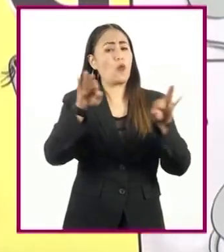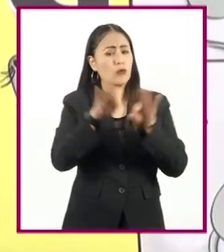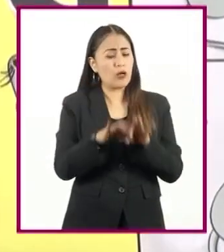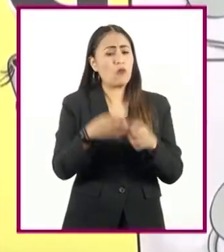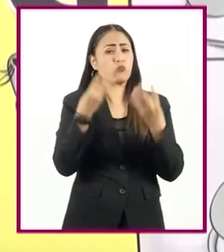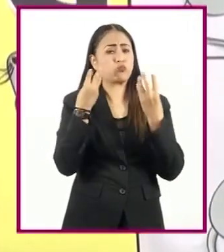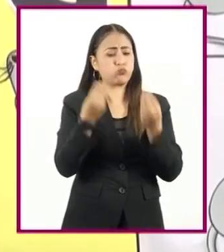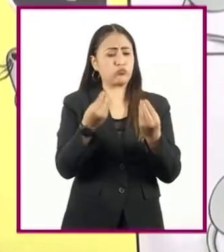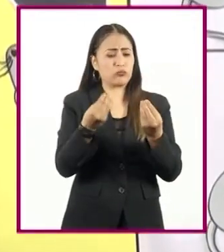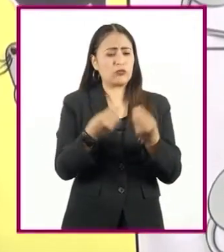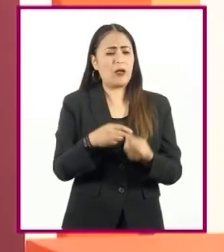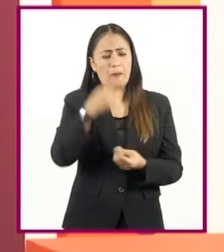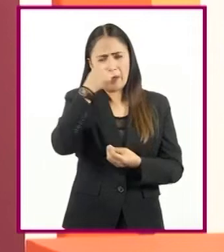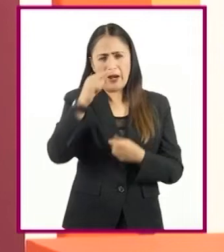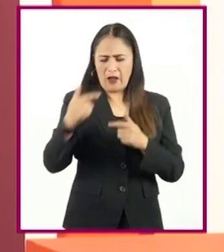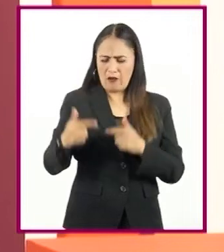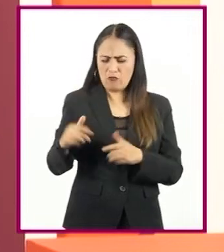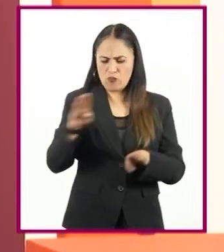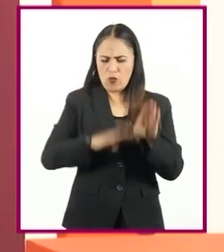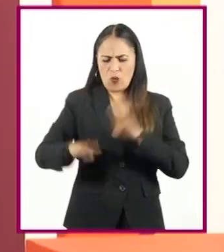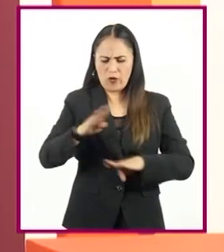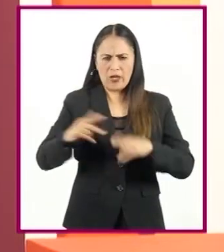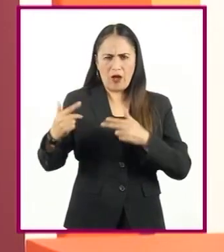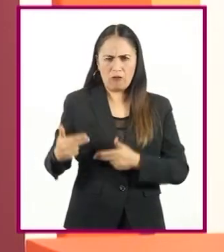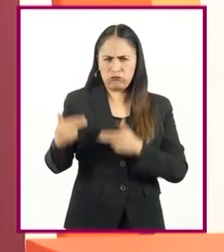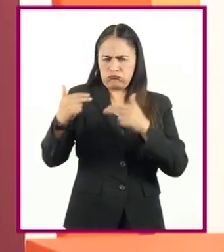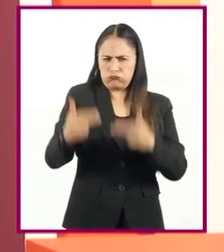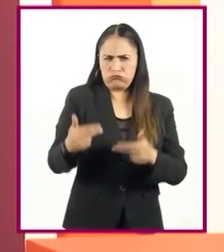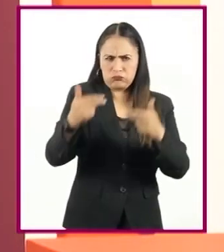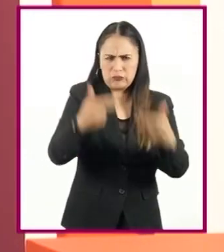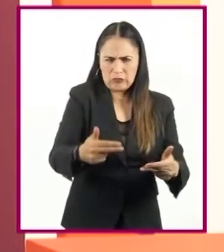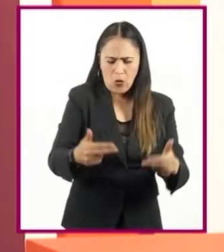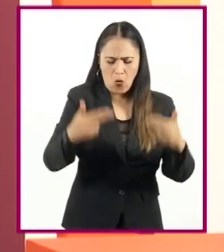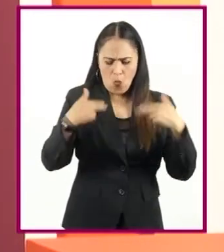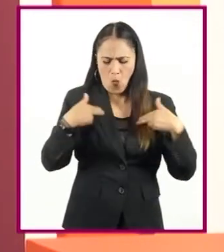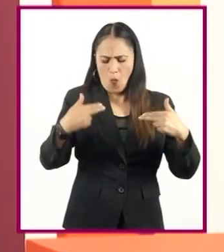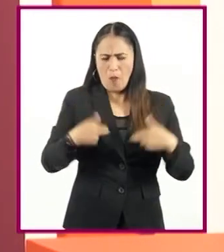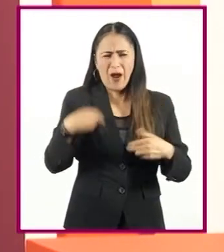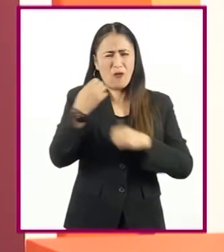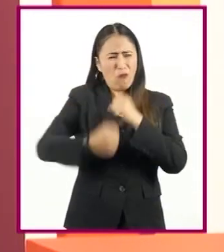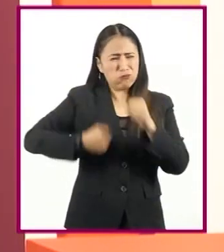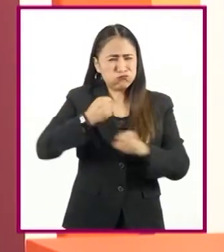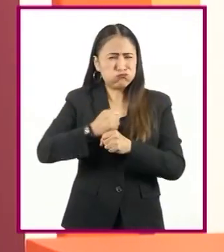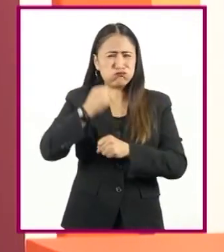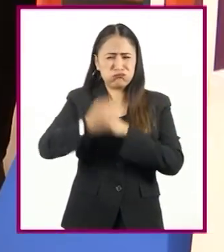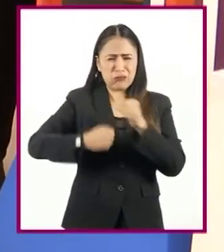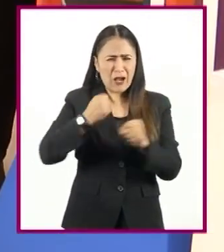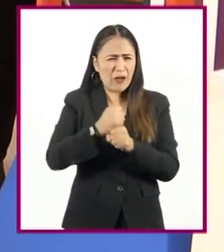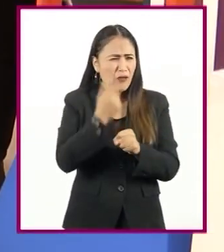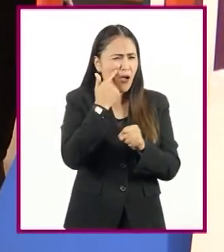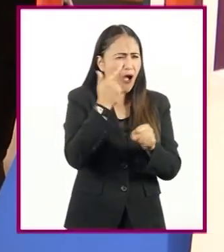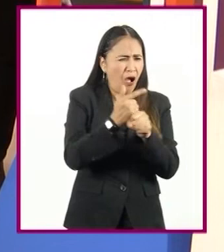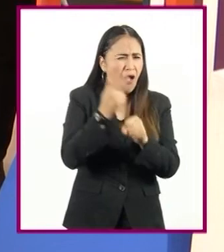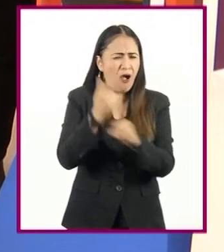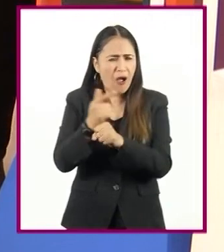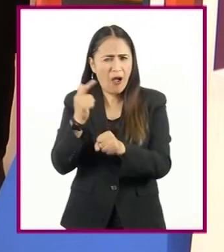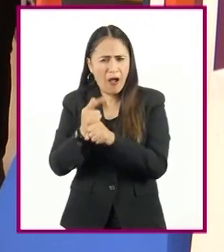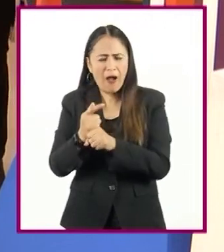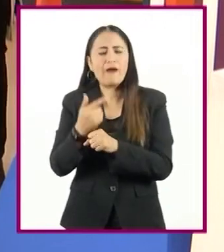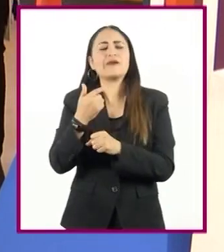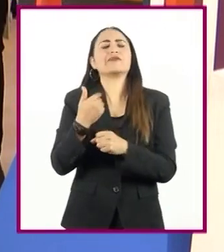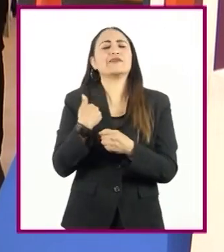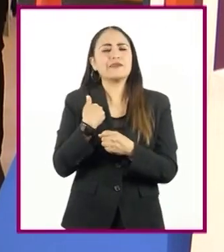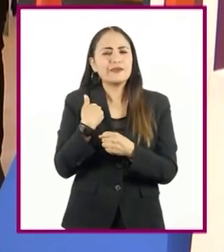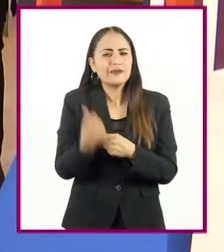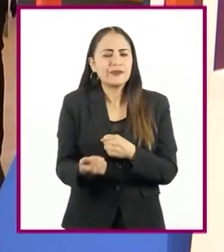del enigma de la herencia biológica que le ha llevado al humano cientos de años de cifrarlo. Y ahora sabemos que con